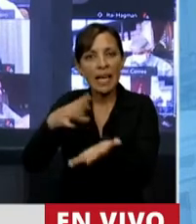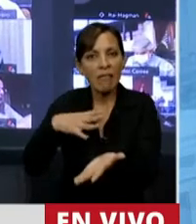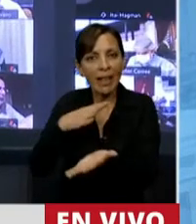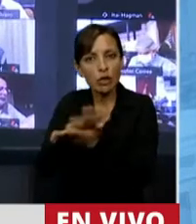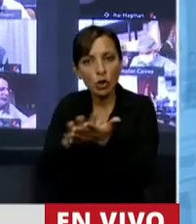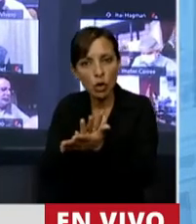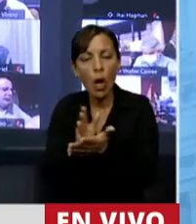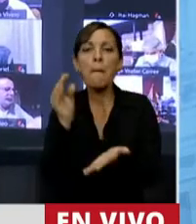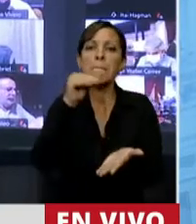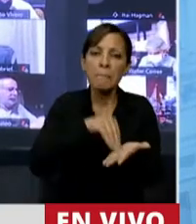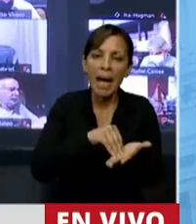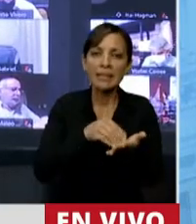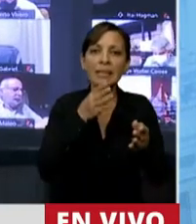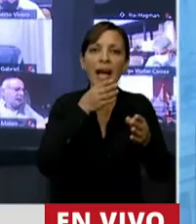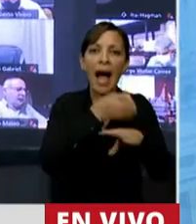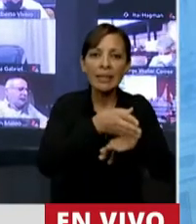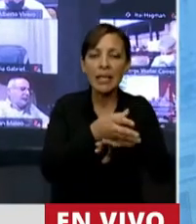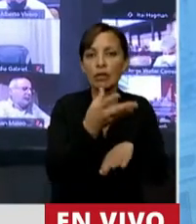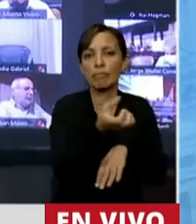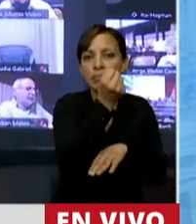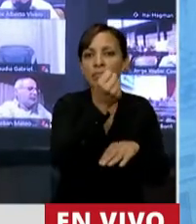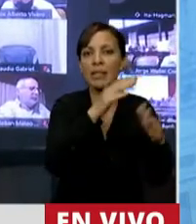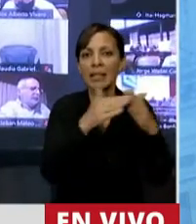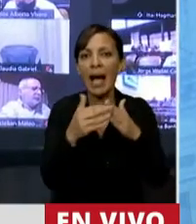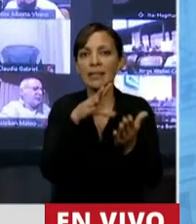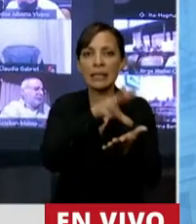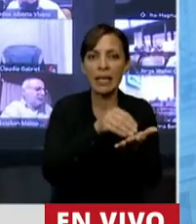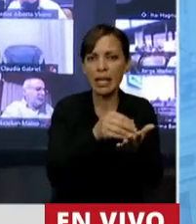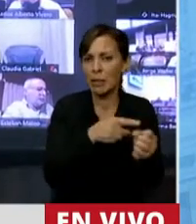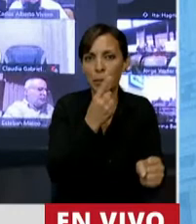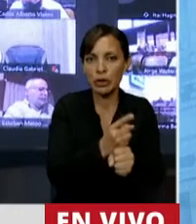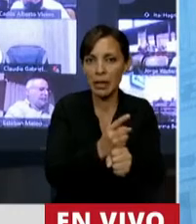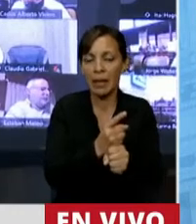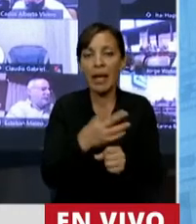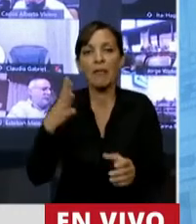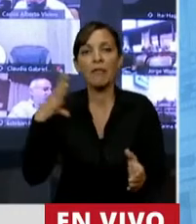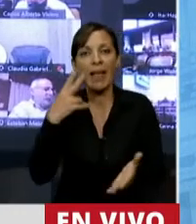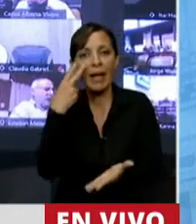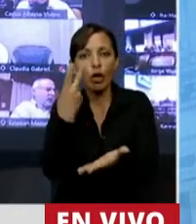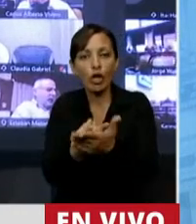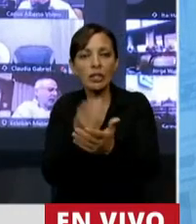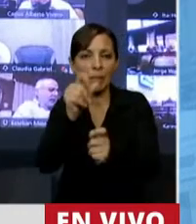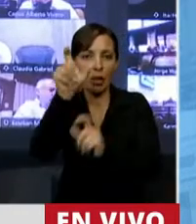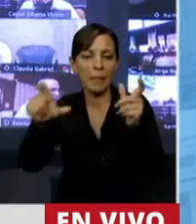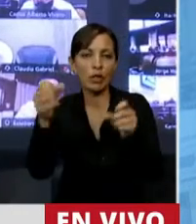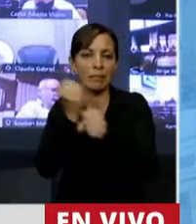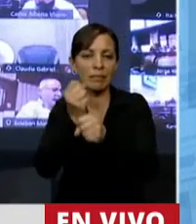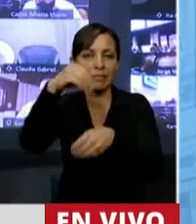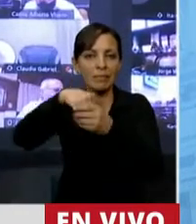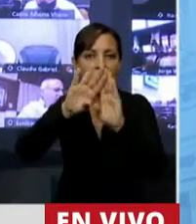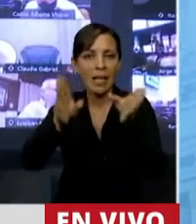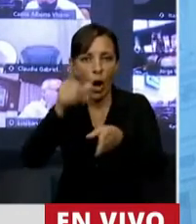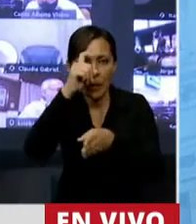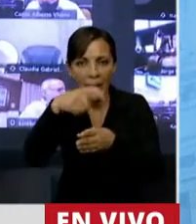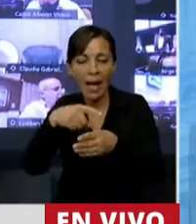Ve que el acceso legal a la tierra es casi un imposible. Falta de reconocimiento al personal sanitario en un sistema que está